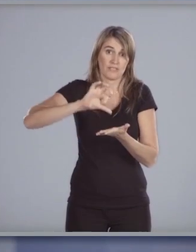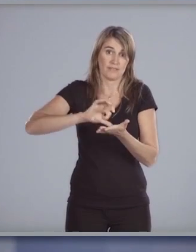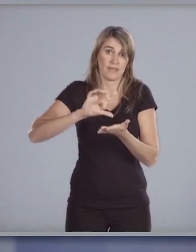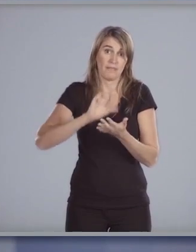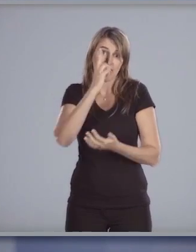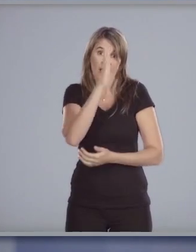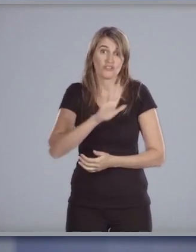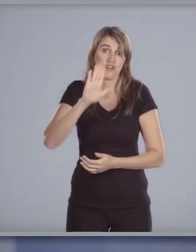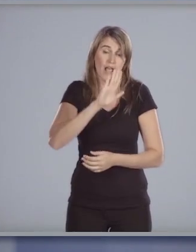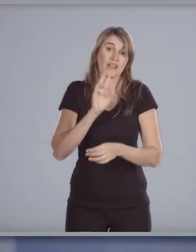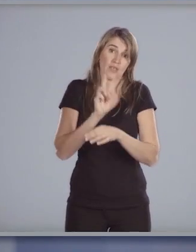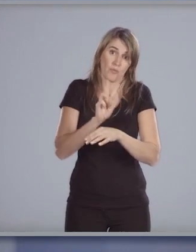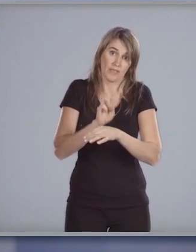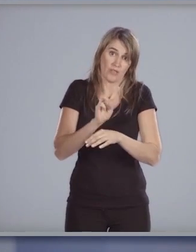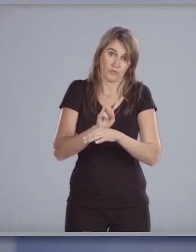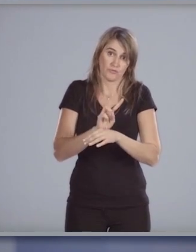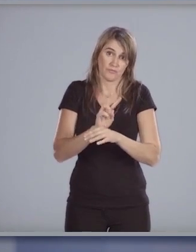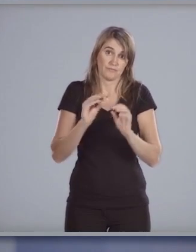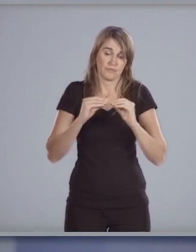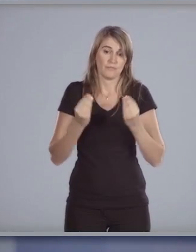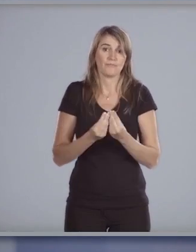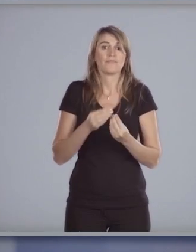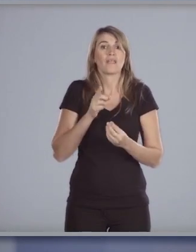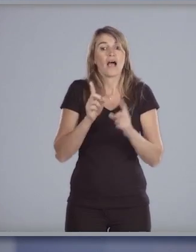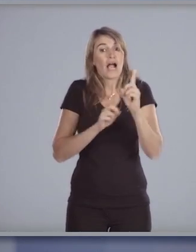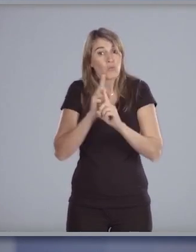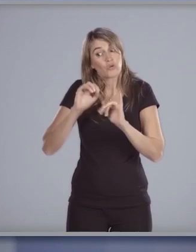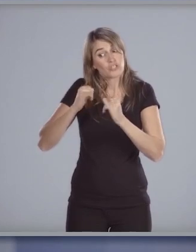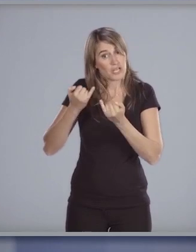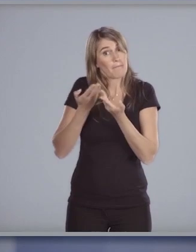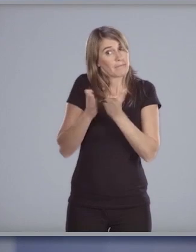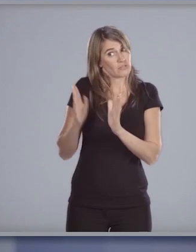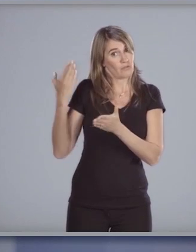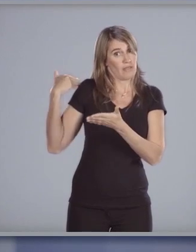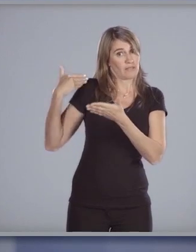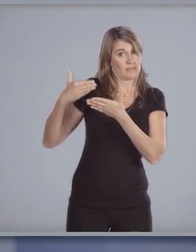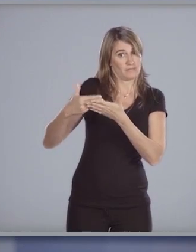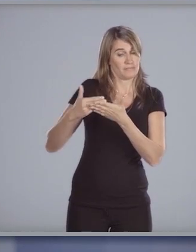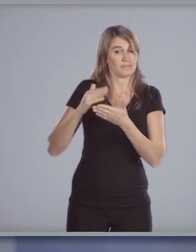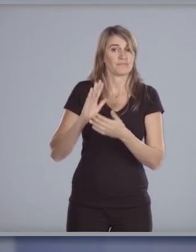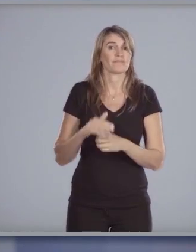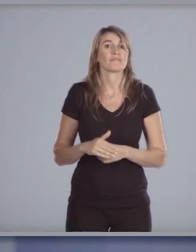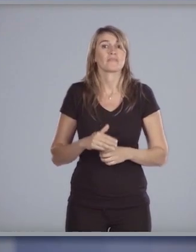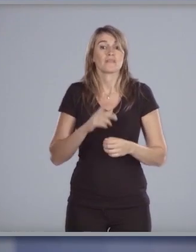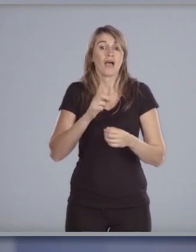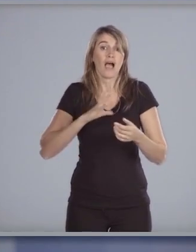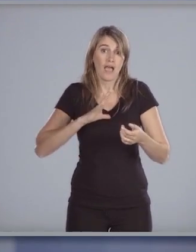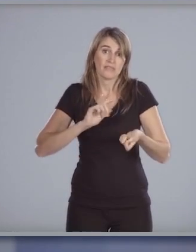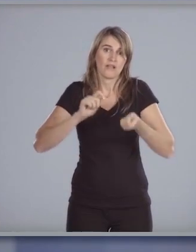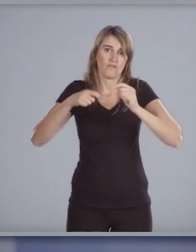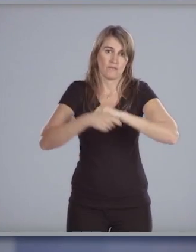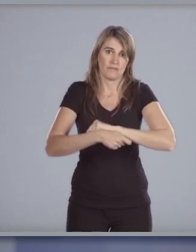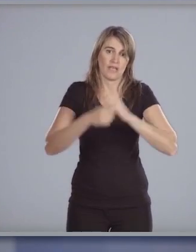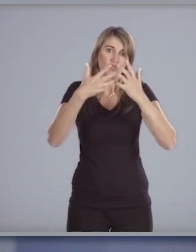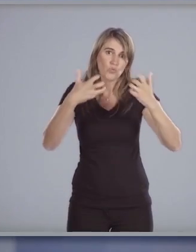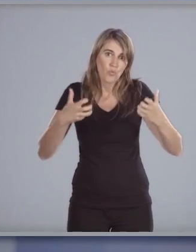de cuidados algunas de las cuales como ustedes saben ya están en curso como toda transformación